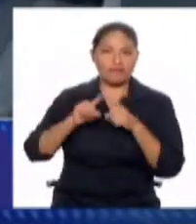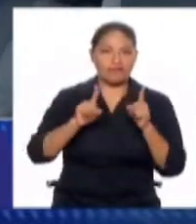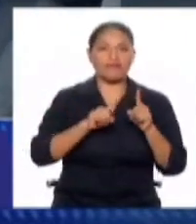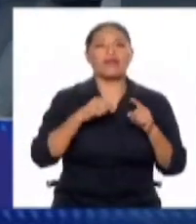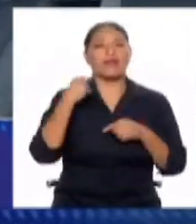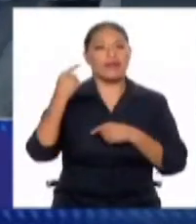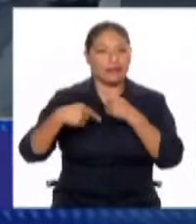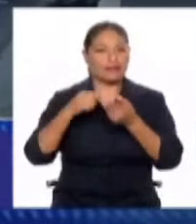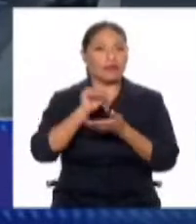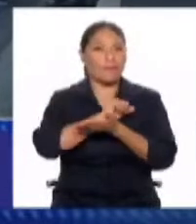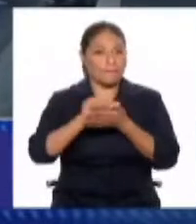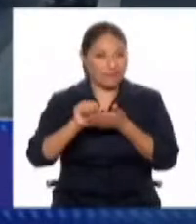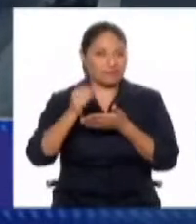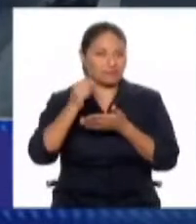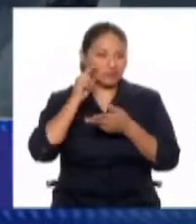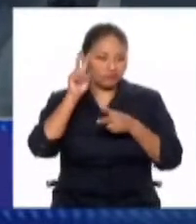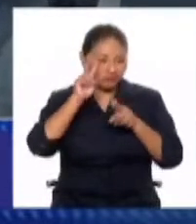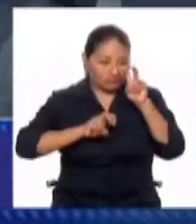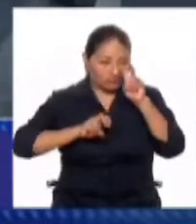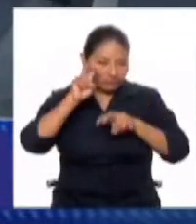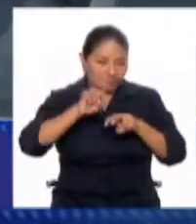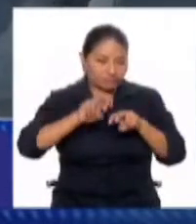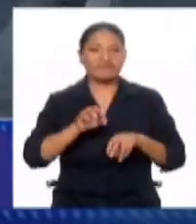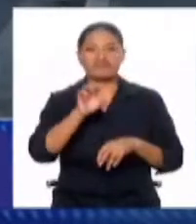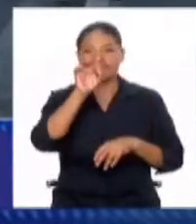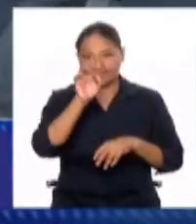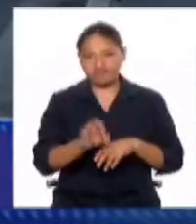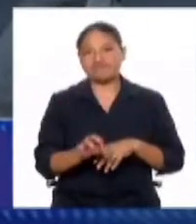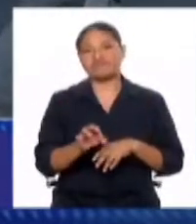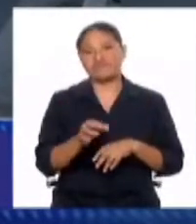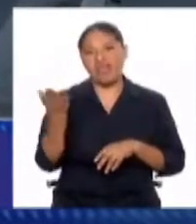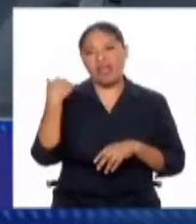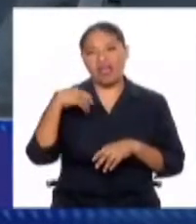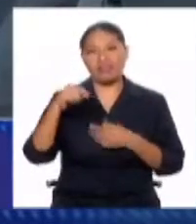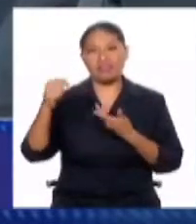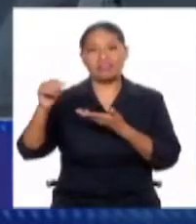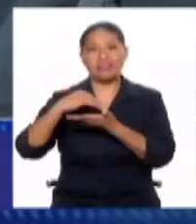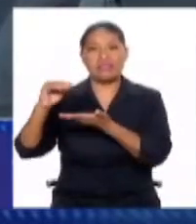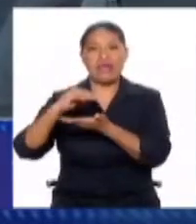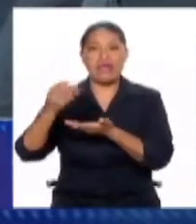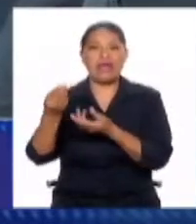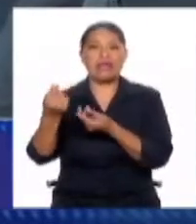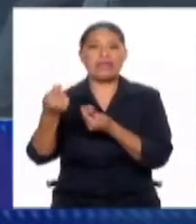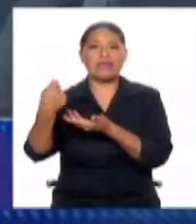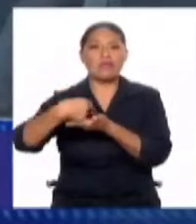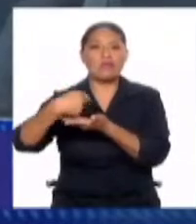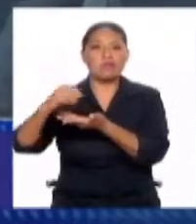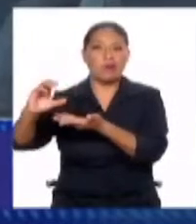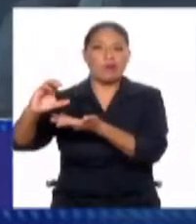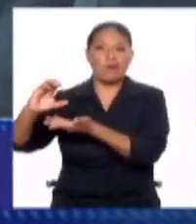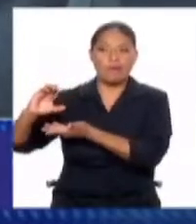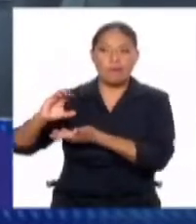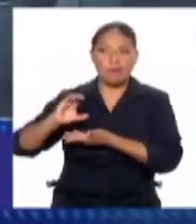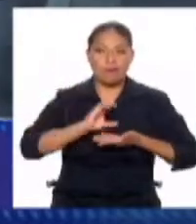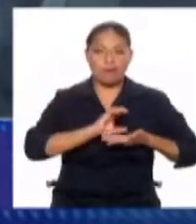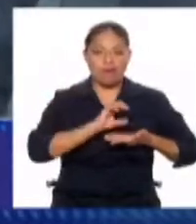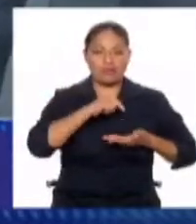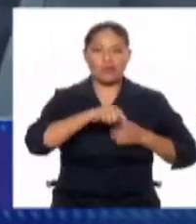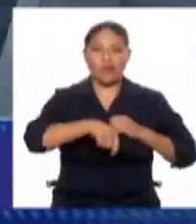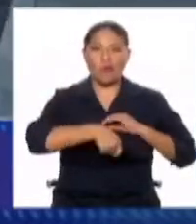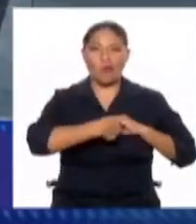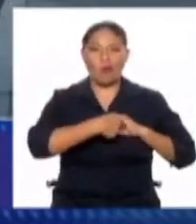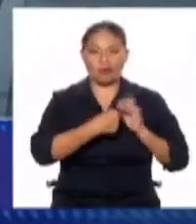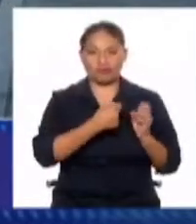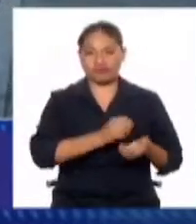se ha acreditado de que efectivamente, pues, habrían recibido dineros producto de la corrupción. Y a mí me parece,